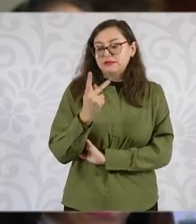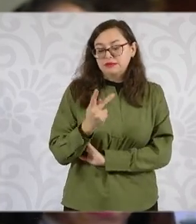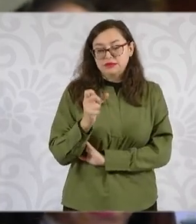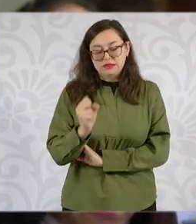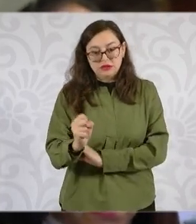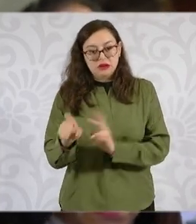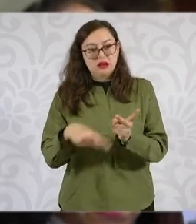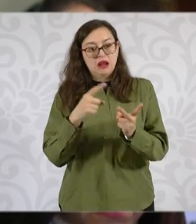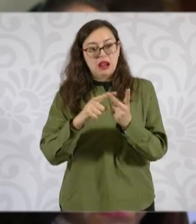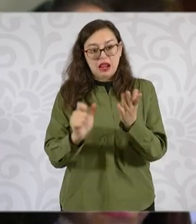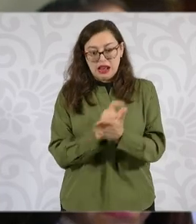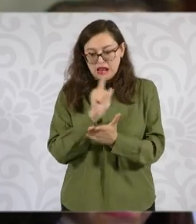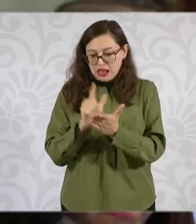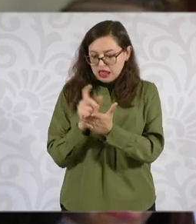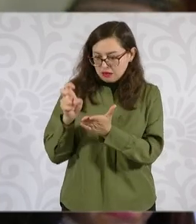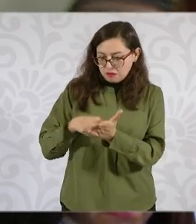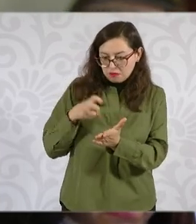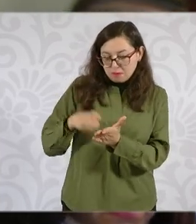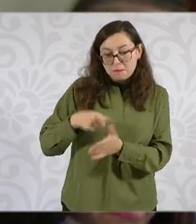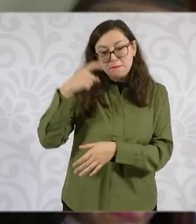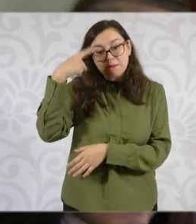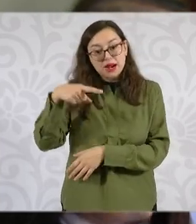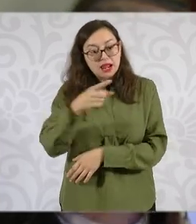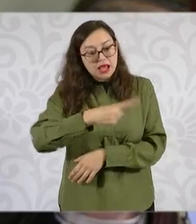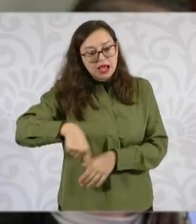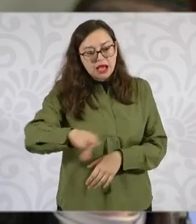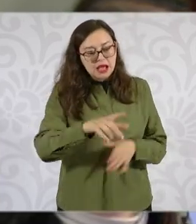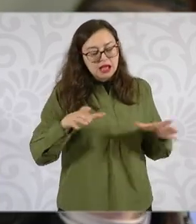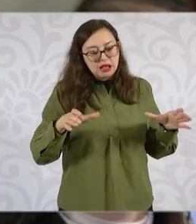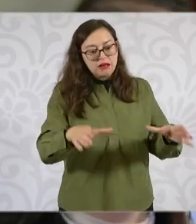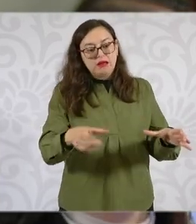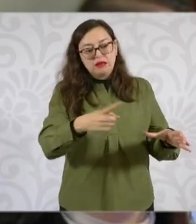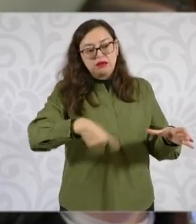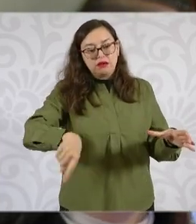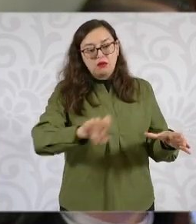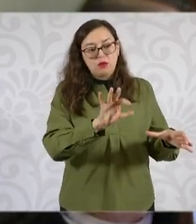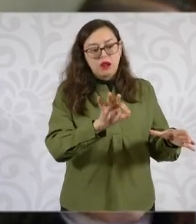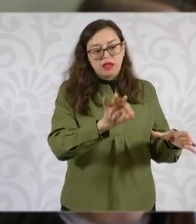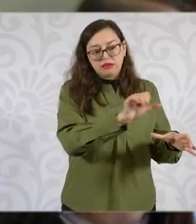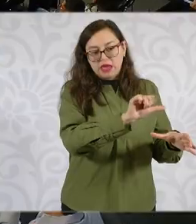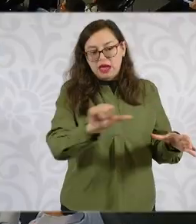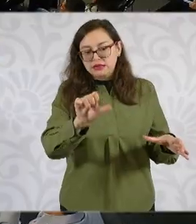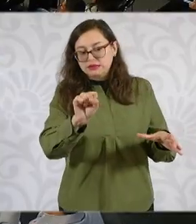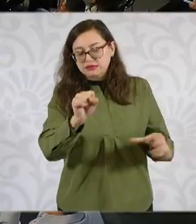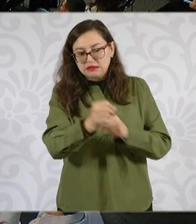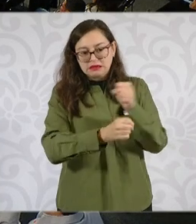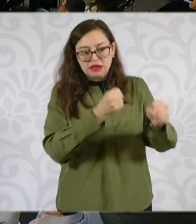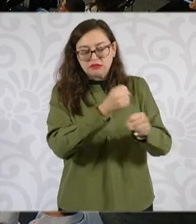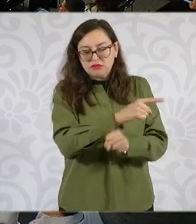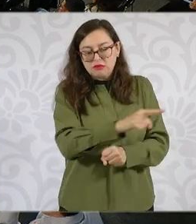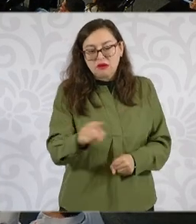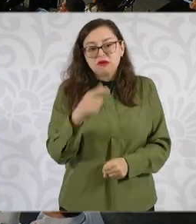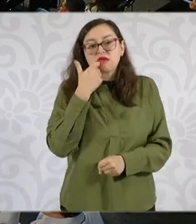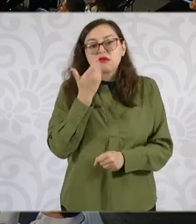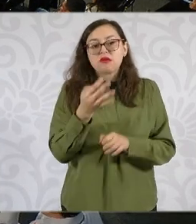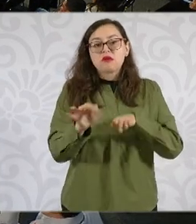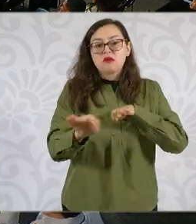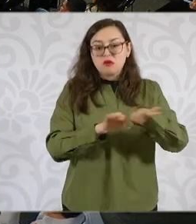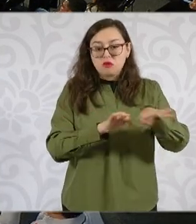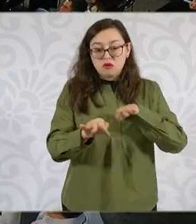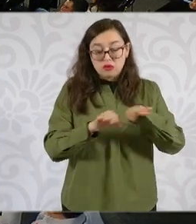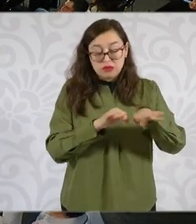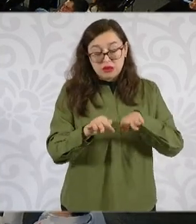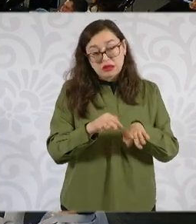la propia ley para que pudiera ser ayudada a toda esta gente, que es un buen universo en torno al tema laboral. Y si me permito,